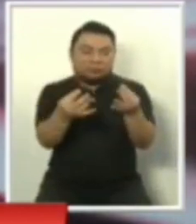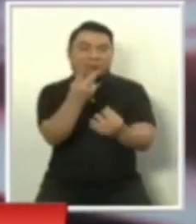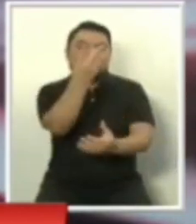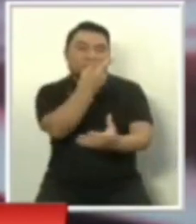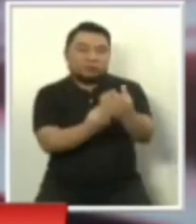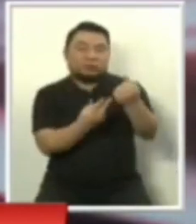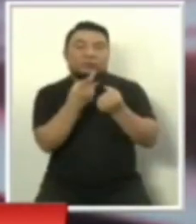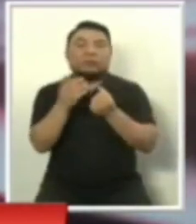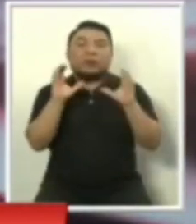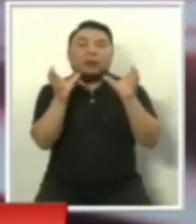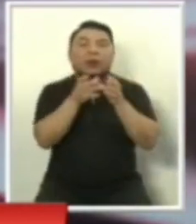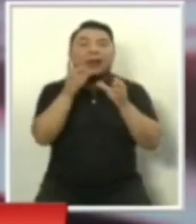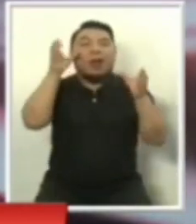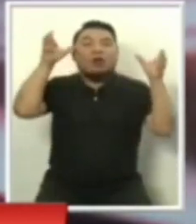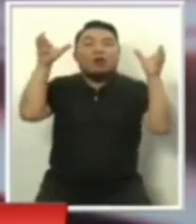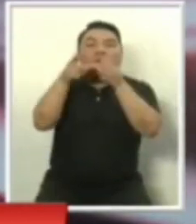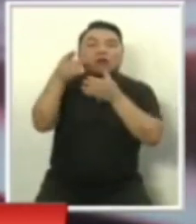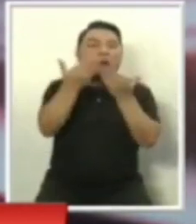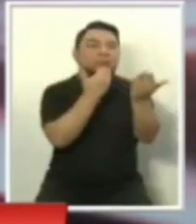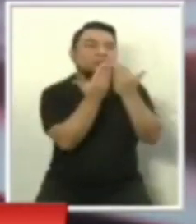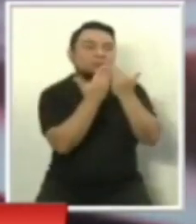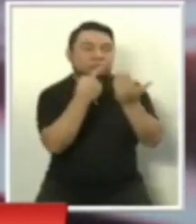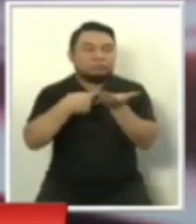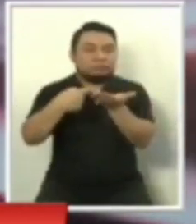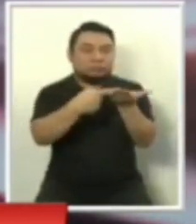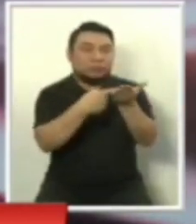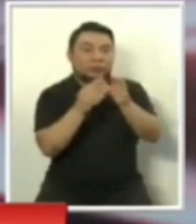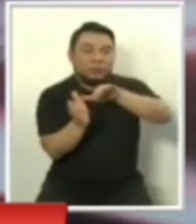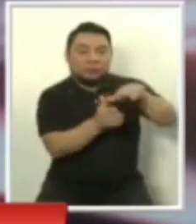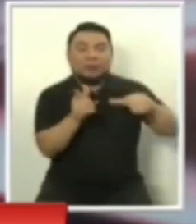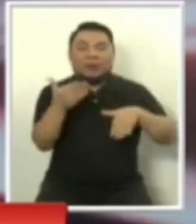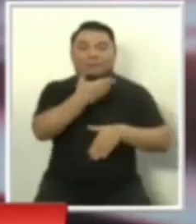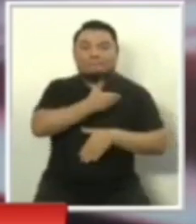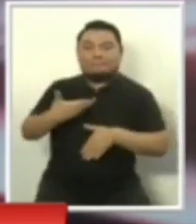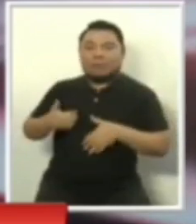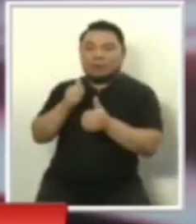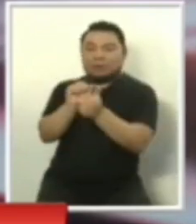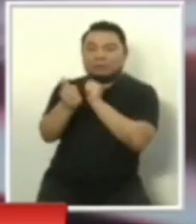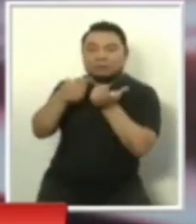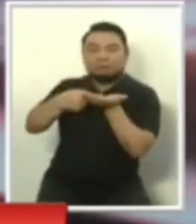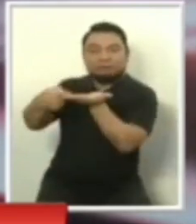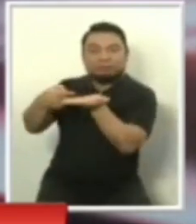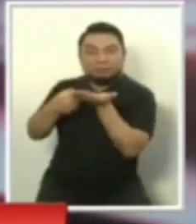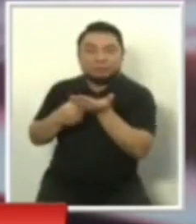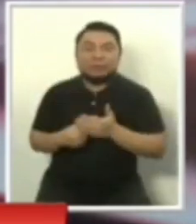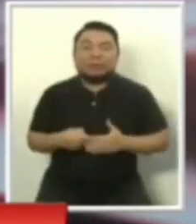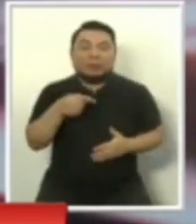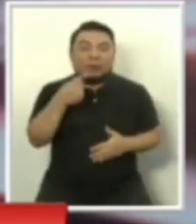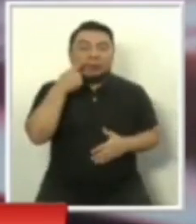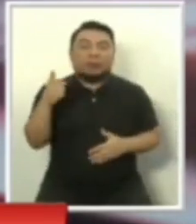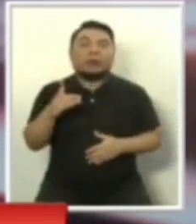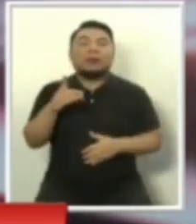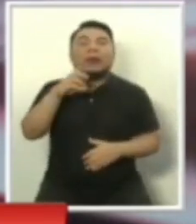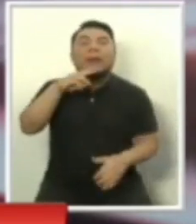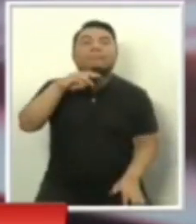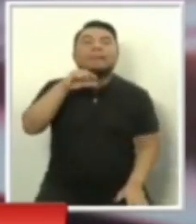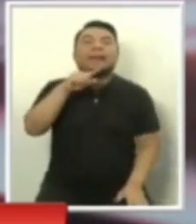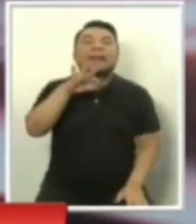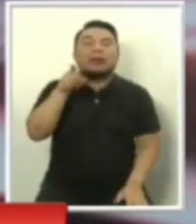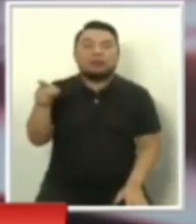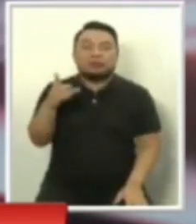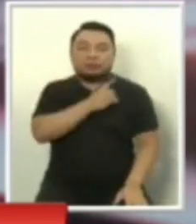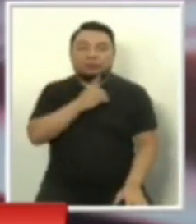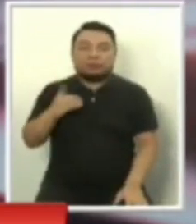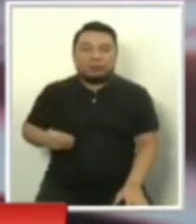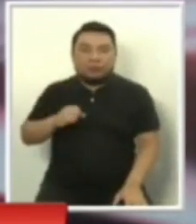agenda de exposición parlamentaria, como por supuesto de los esperados debates presidenciales. Milagro Suito, director de Nacional de Educación e Información Cívico Ciudadana del